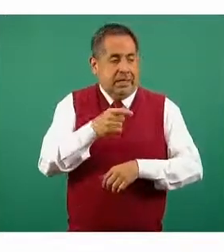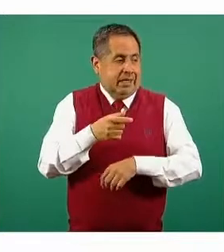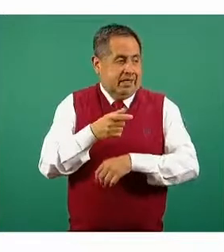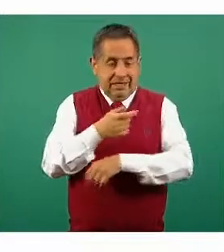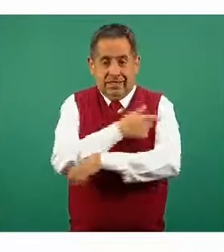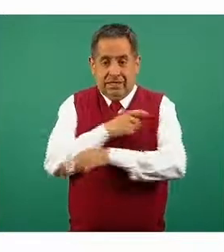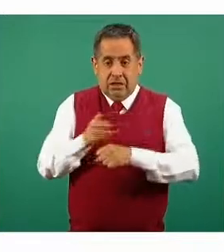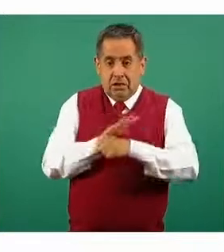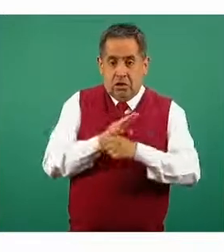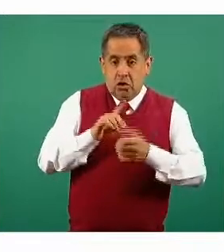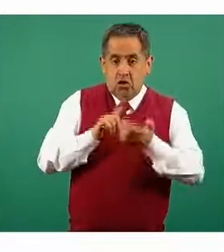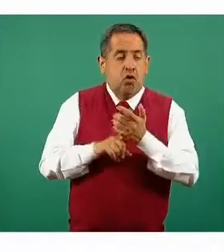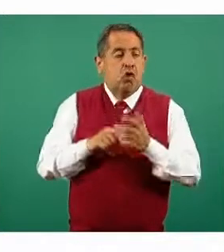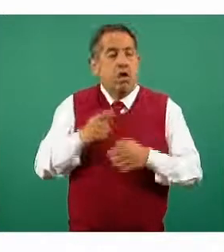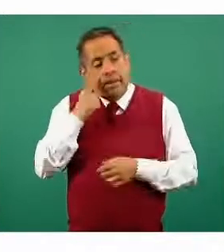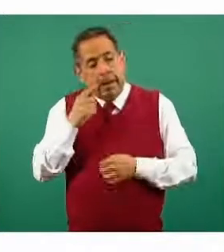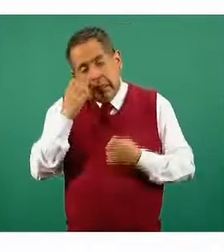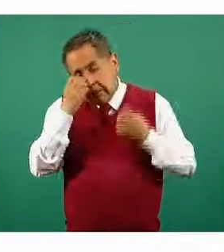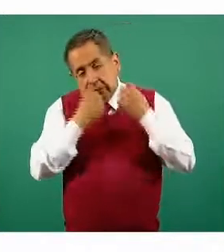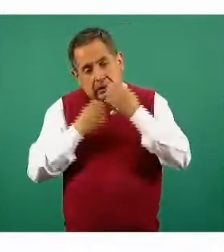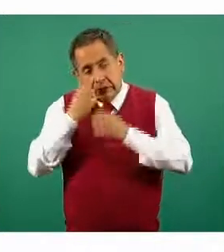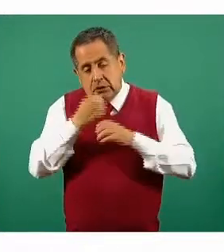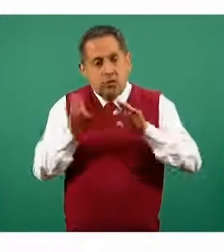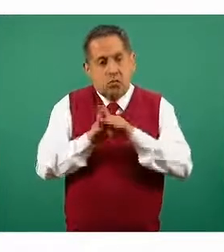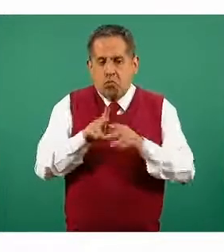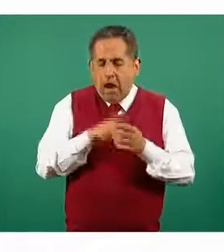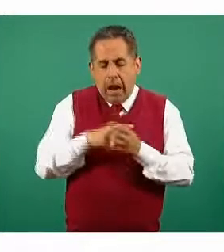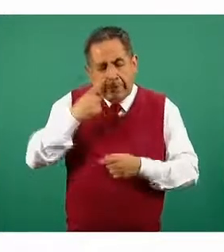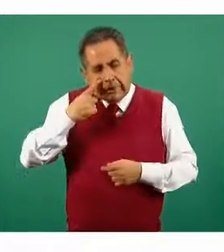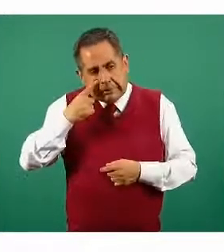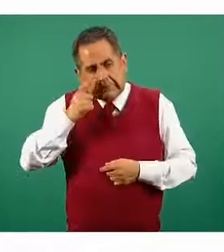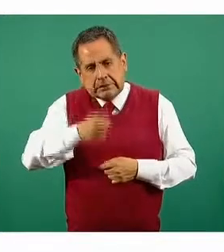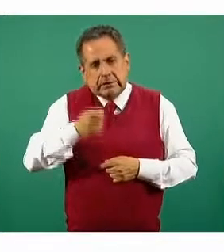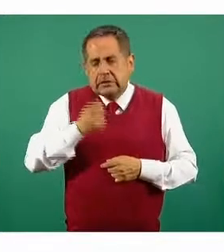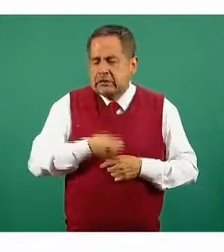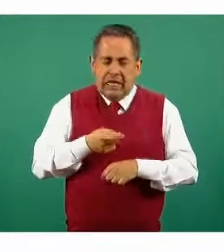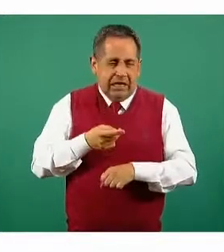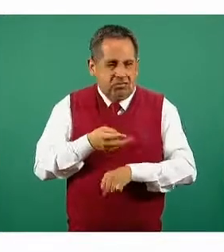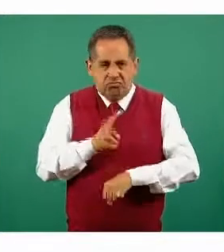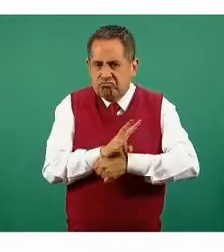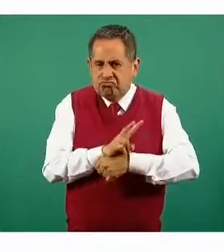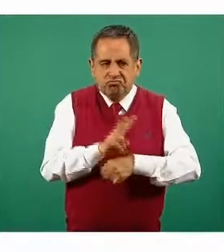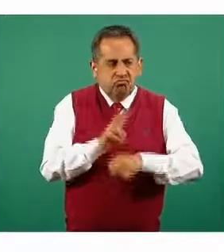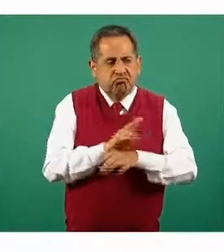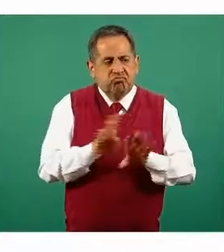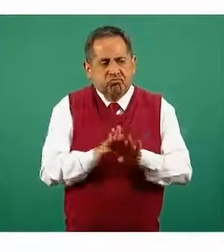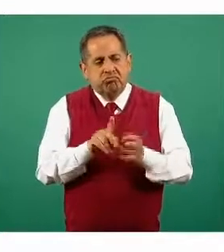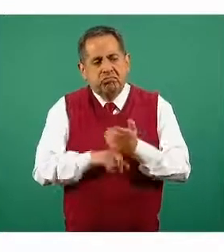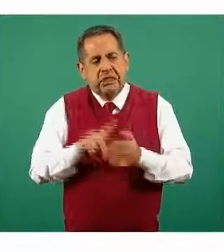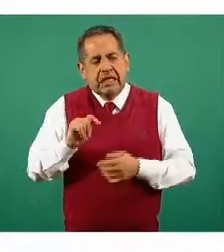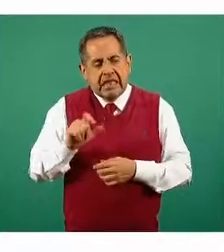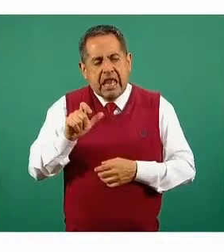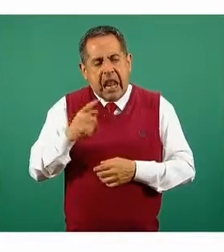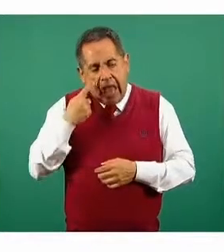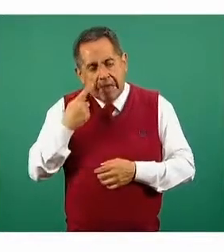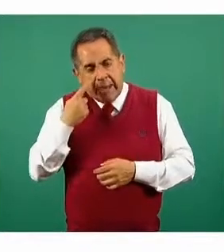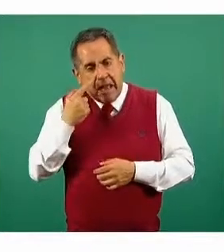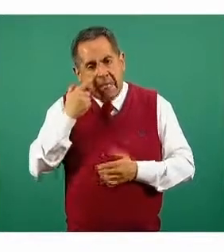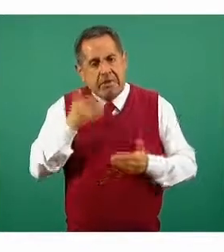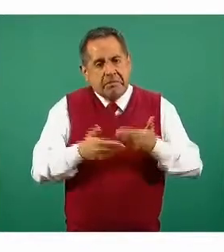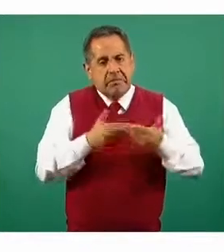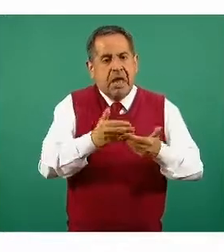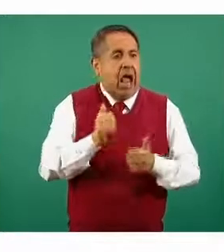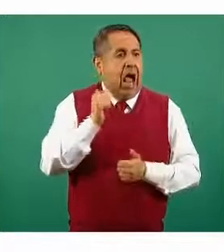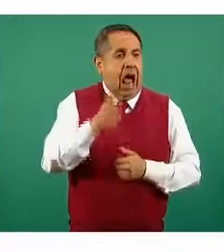sujetas en México y en todo el mundo al riguroso proceso de fármaco-vigilancia que nos permite eventualmente detectar